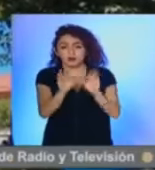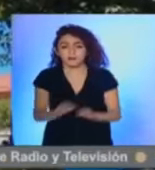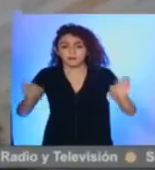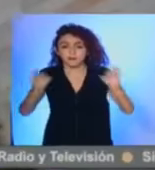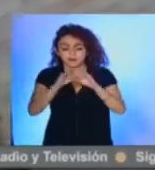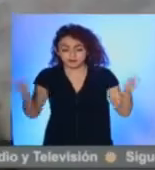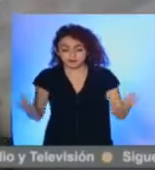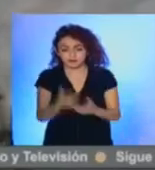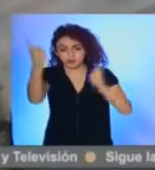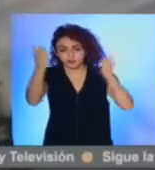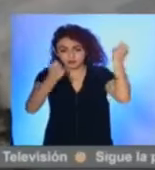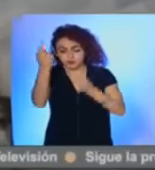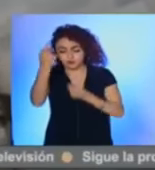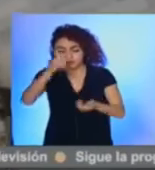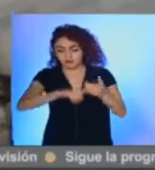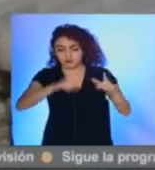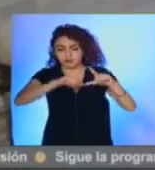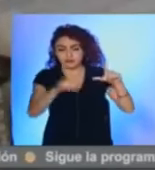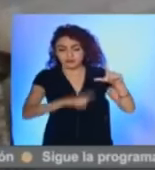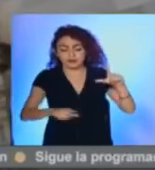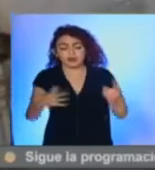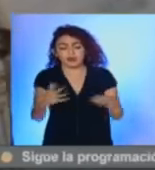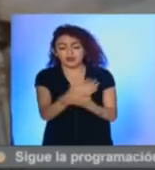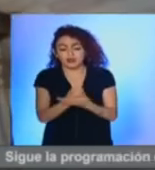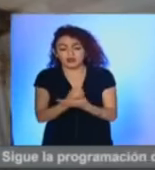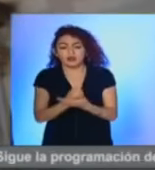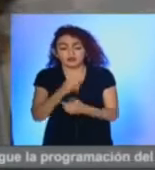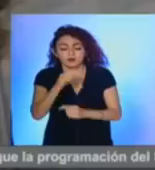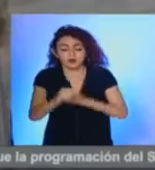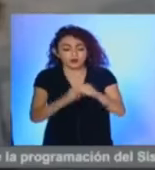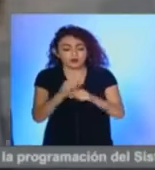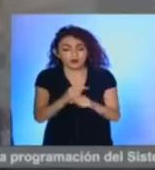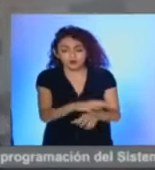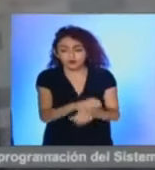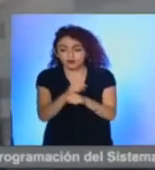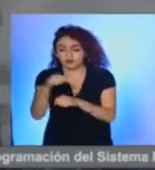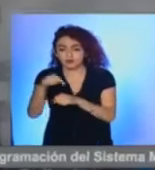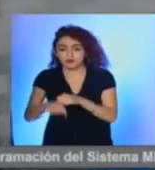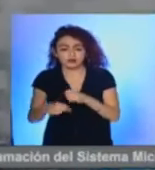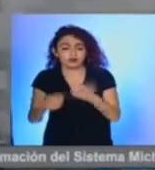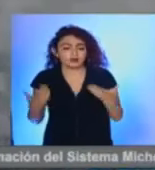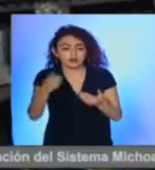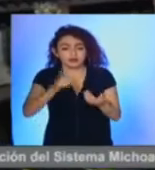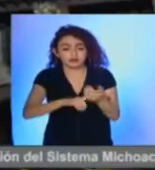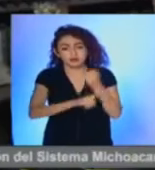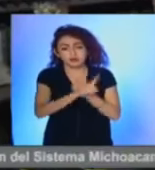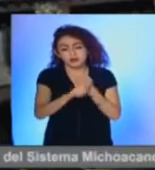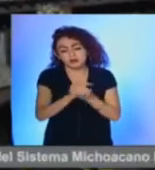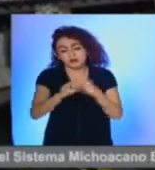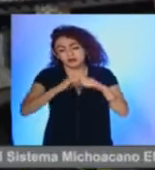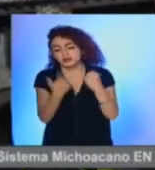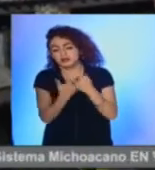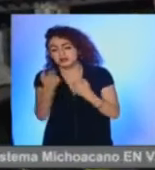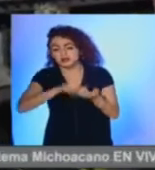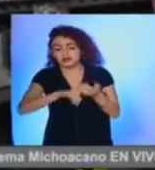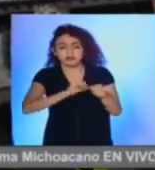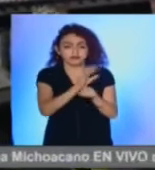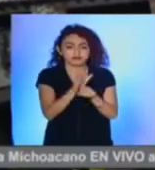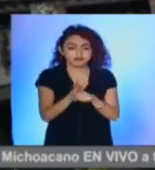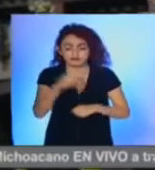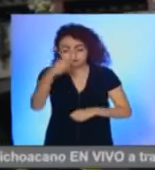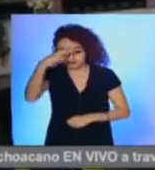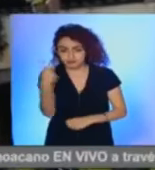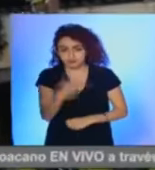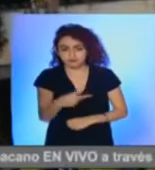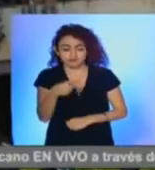vertebral del turismo interno y de la recuperación económica en las localidades en medio de la crisis social y financiera que ha dejado la pandemia